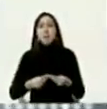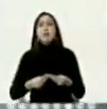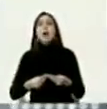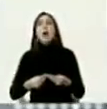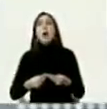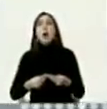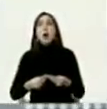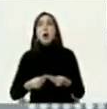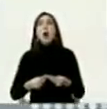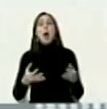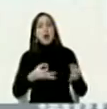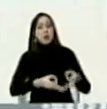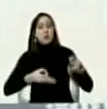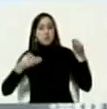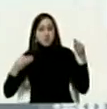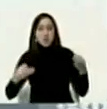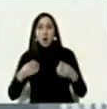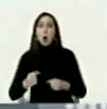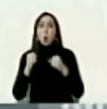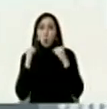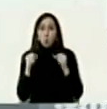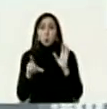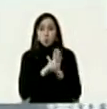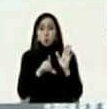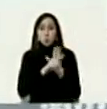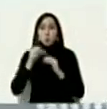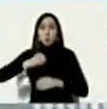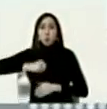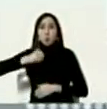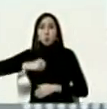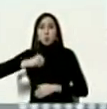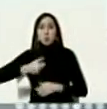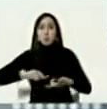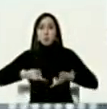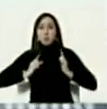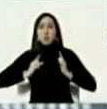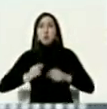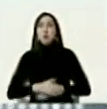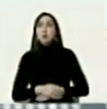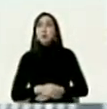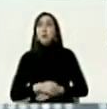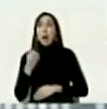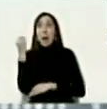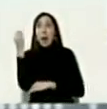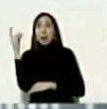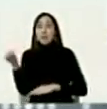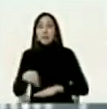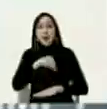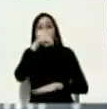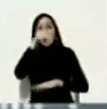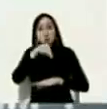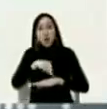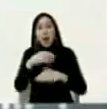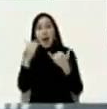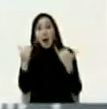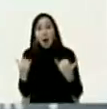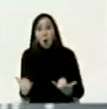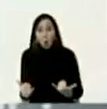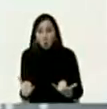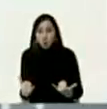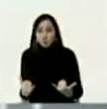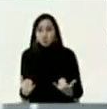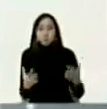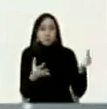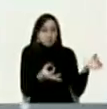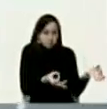memorándum de entendimiento con fuerza legal ahora la asamblea nacional lo va a llevar a